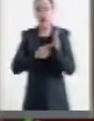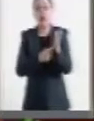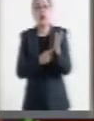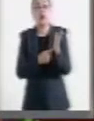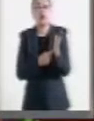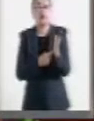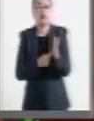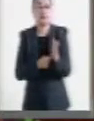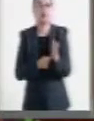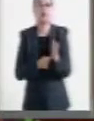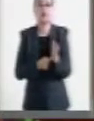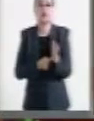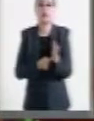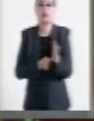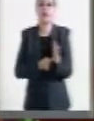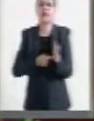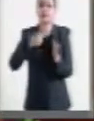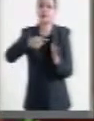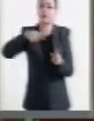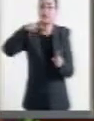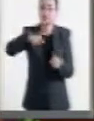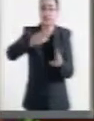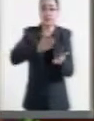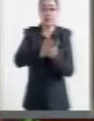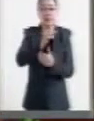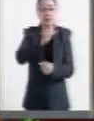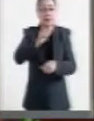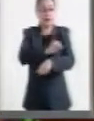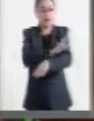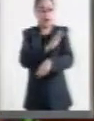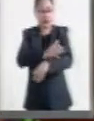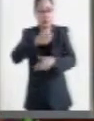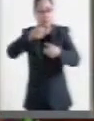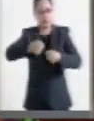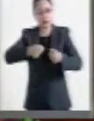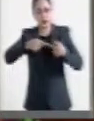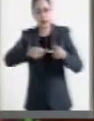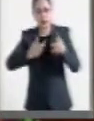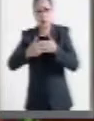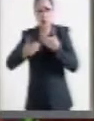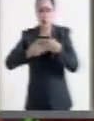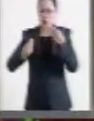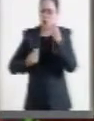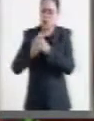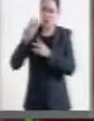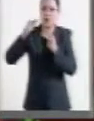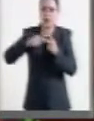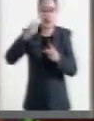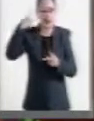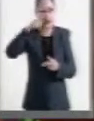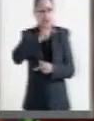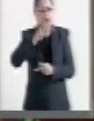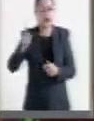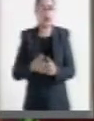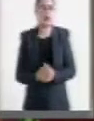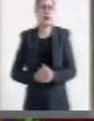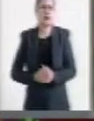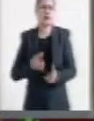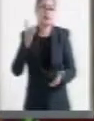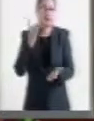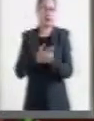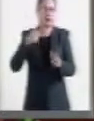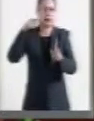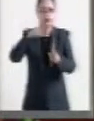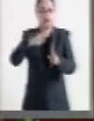dicta garantizar el acceso a una energía asequible, segura, sostenible y moderna para todos. Y no solamente tiene un fin